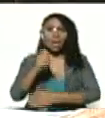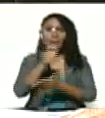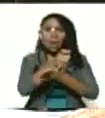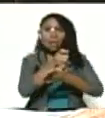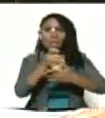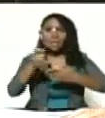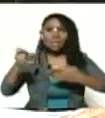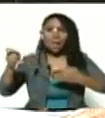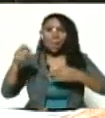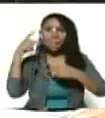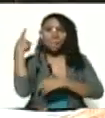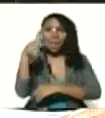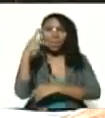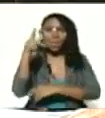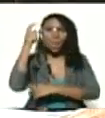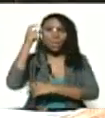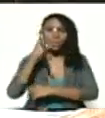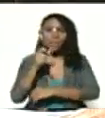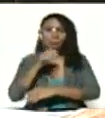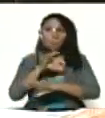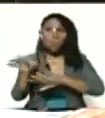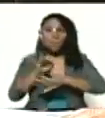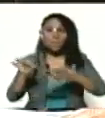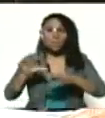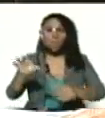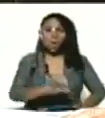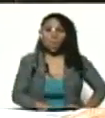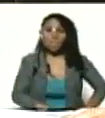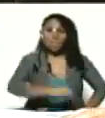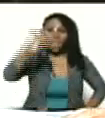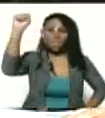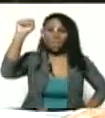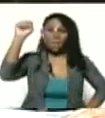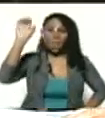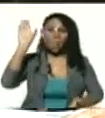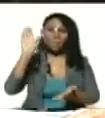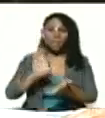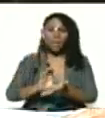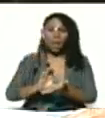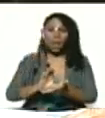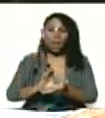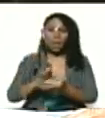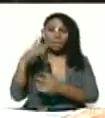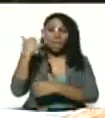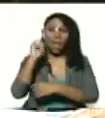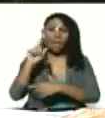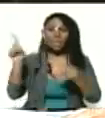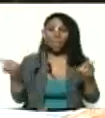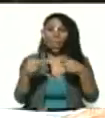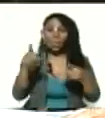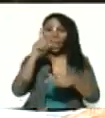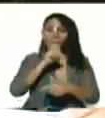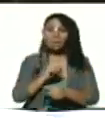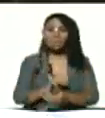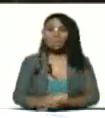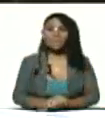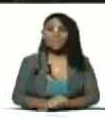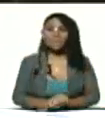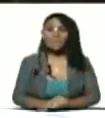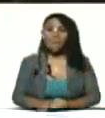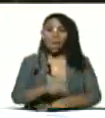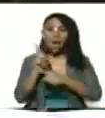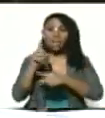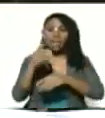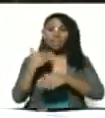parroquia Sucre municipio Libertador la capital que está de cumpleaños ahí